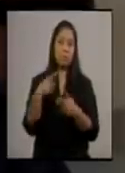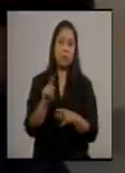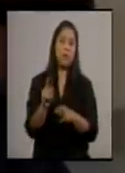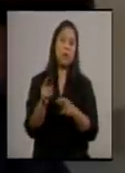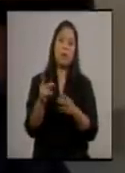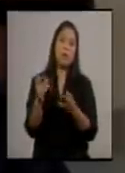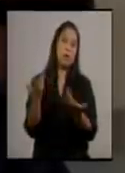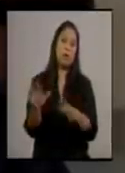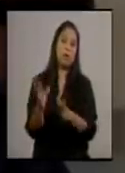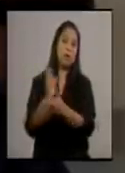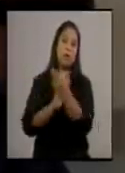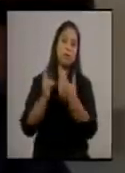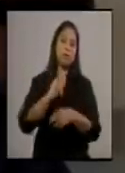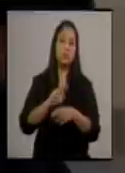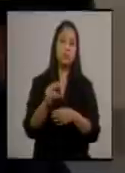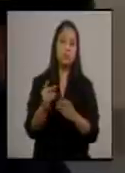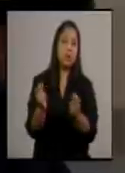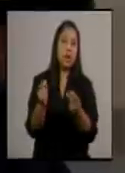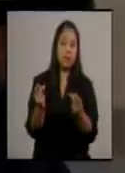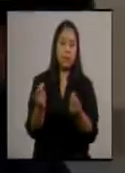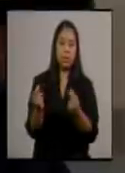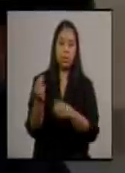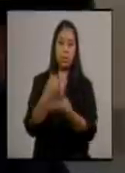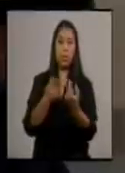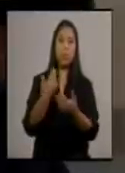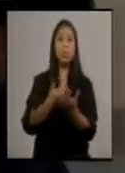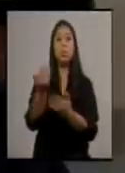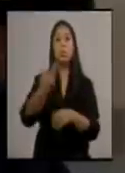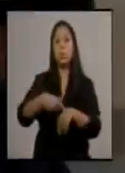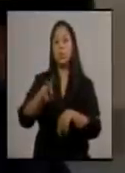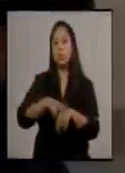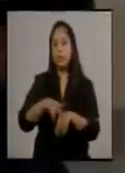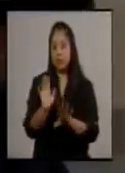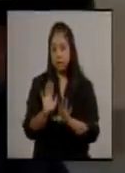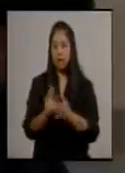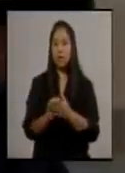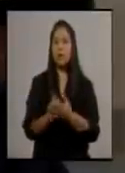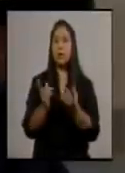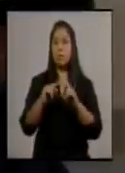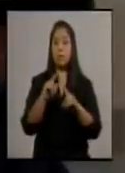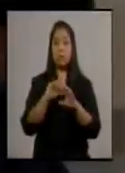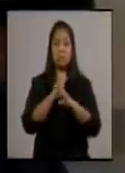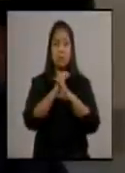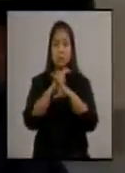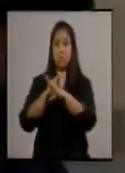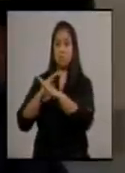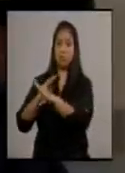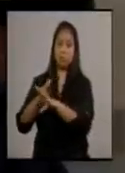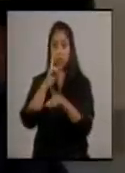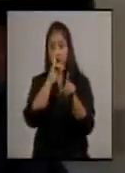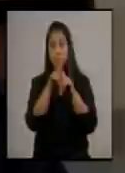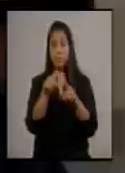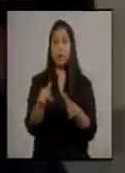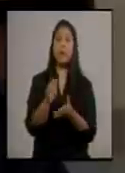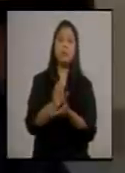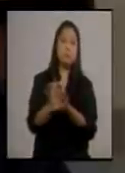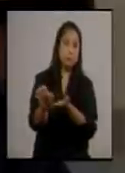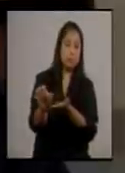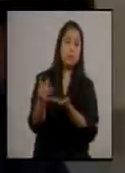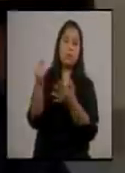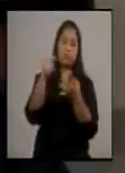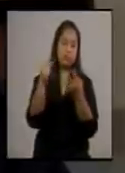regresar a la nueva normalidad, podamos todos tomando las previsiones del caso y recuperarnos